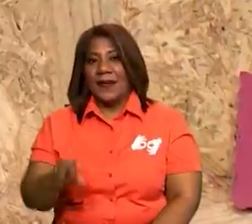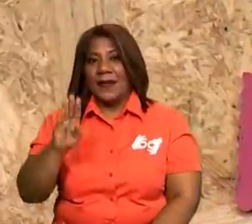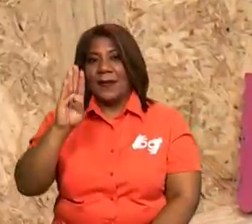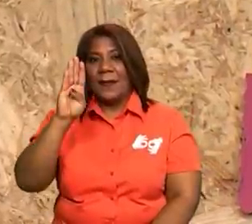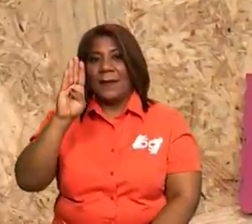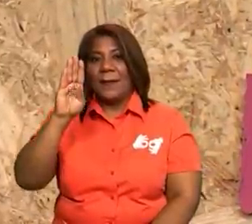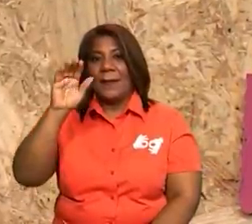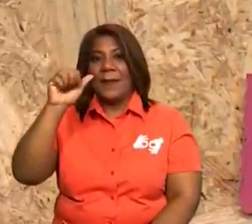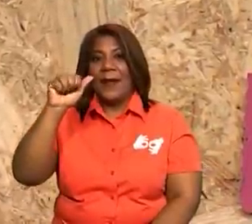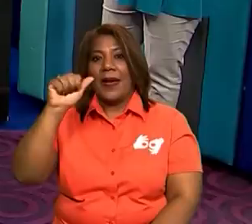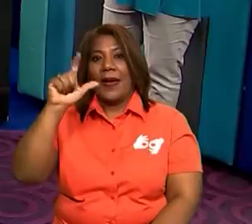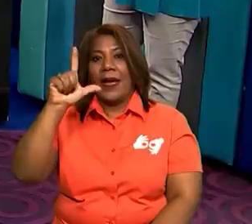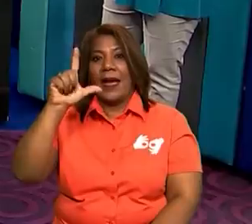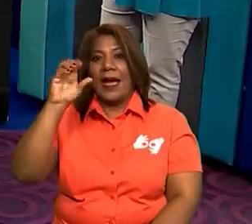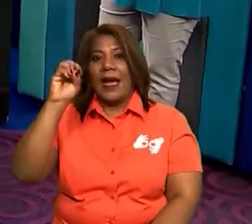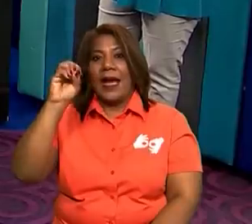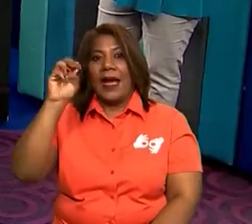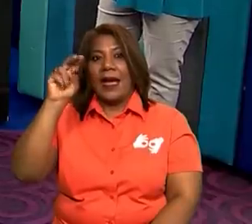bien.